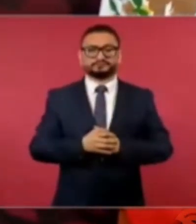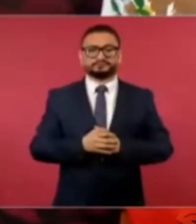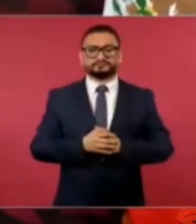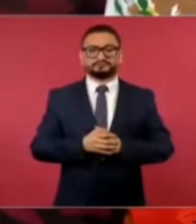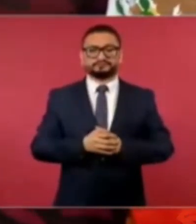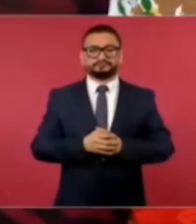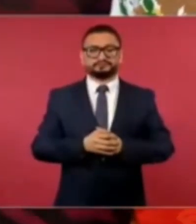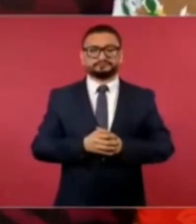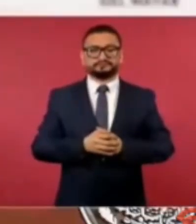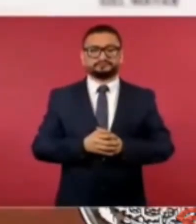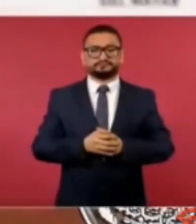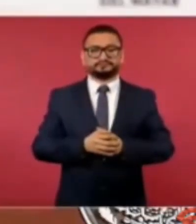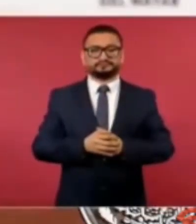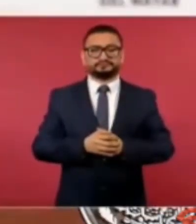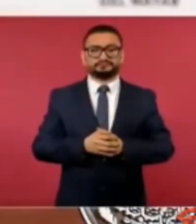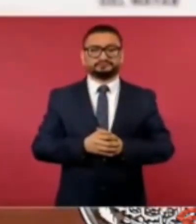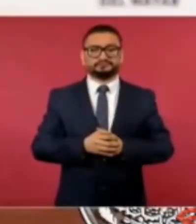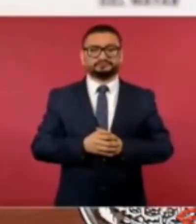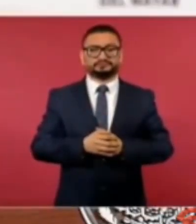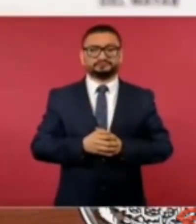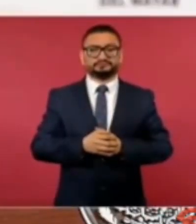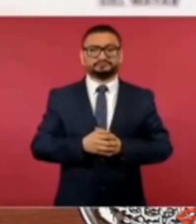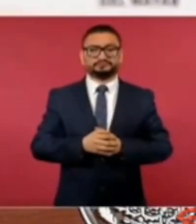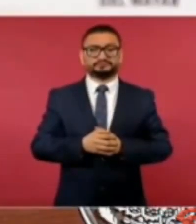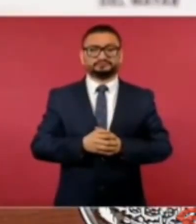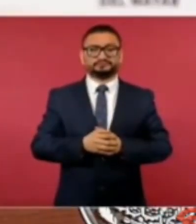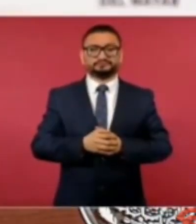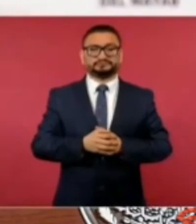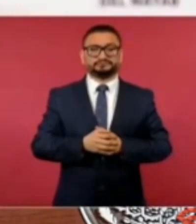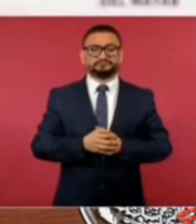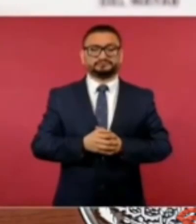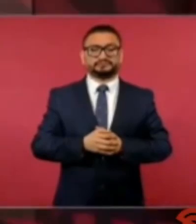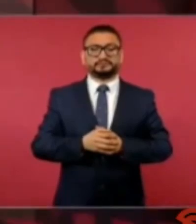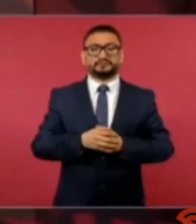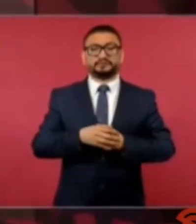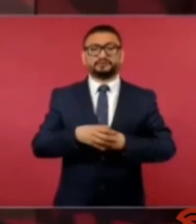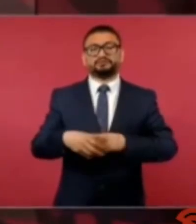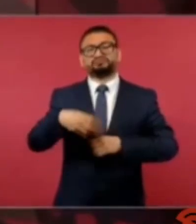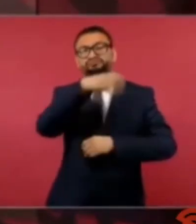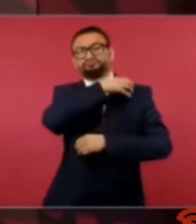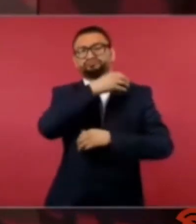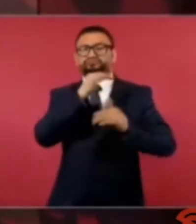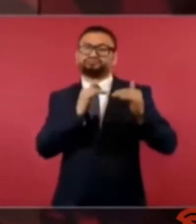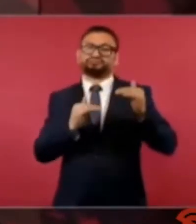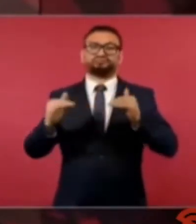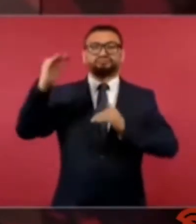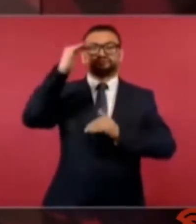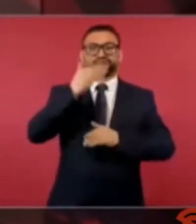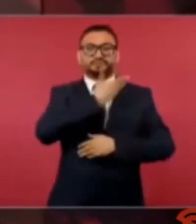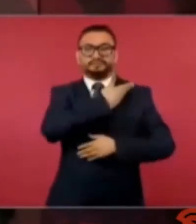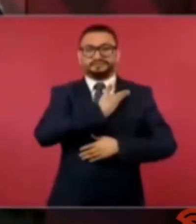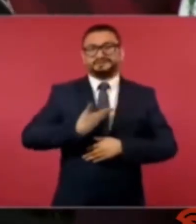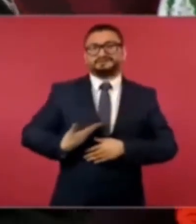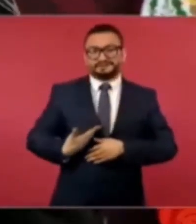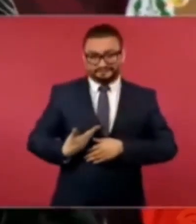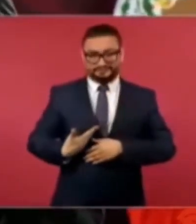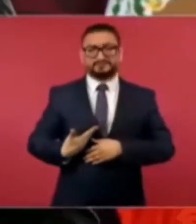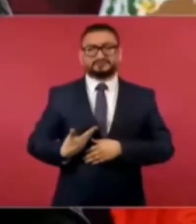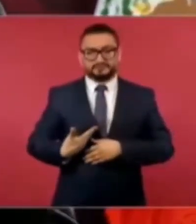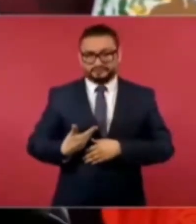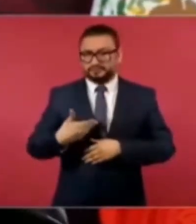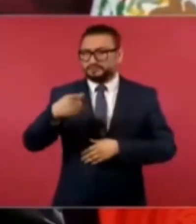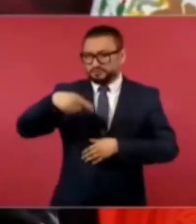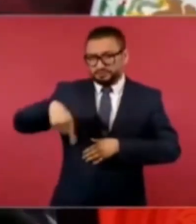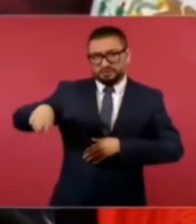es el comandante supremo el presidente y son muy